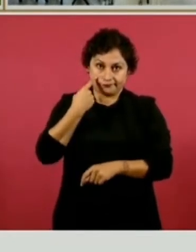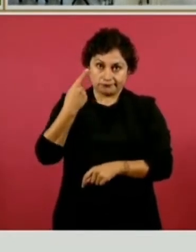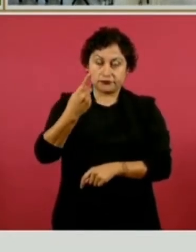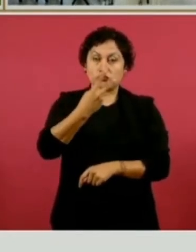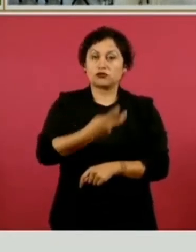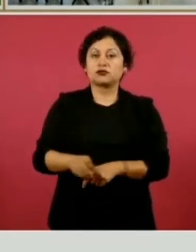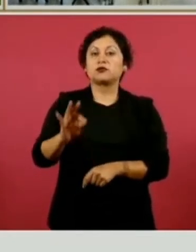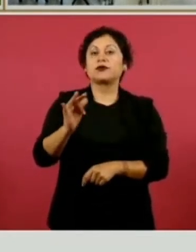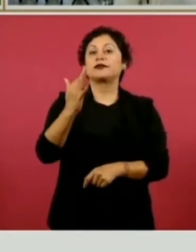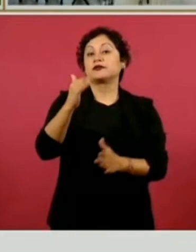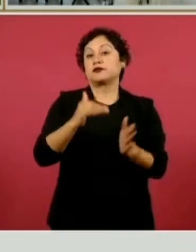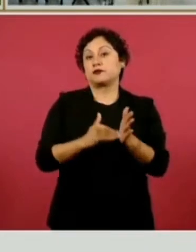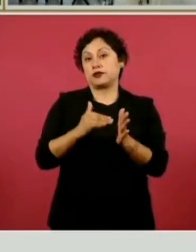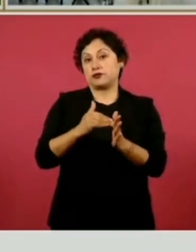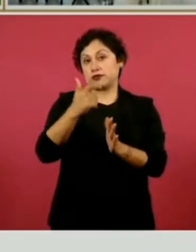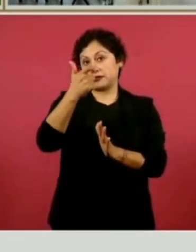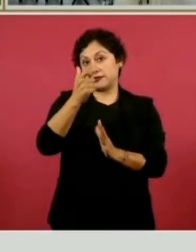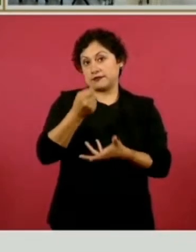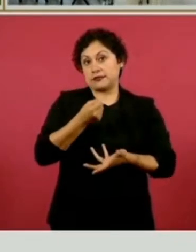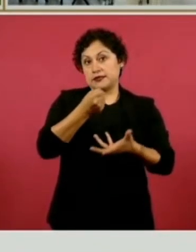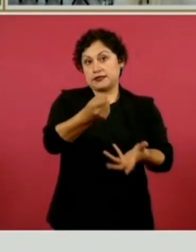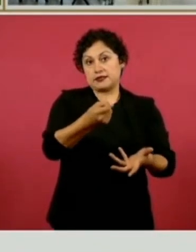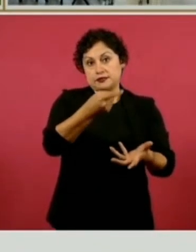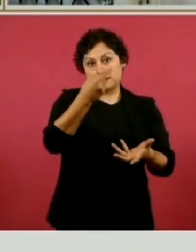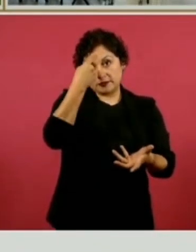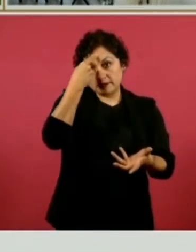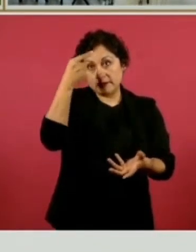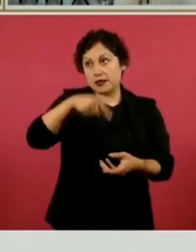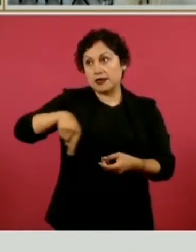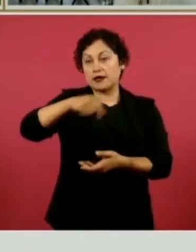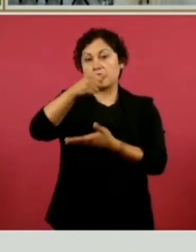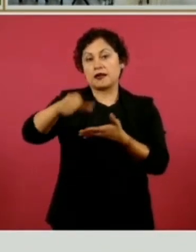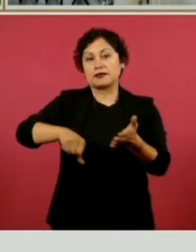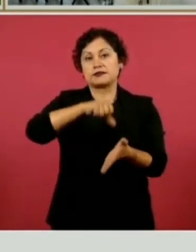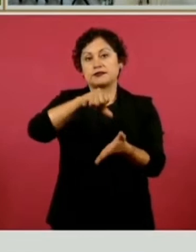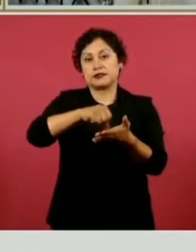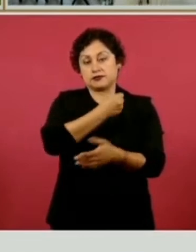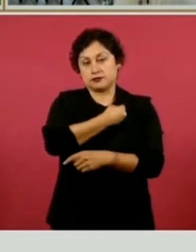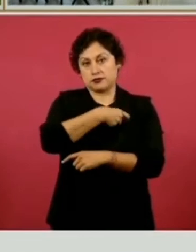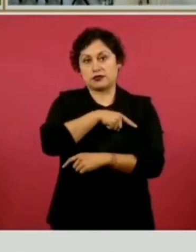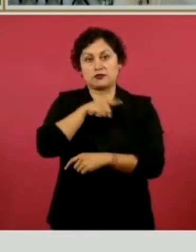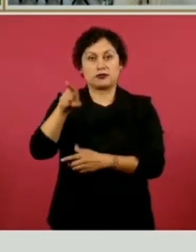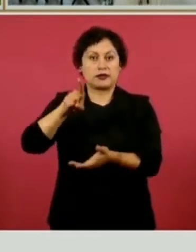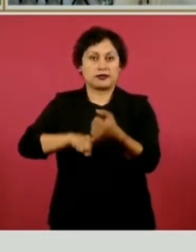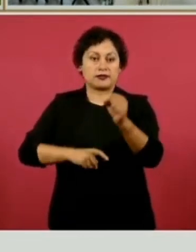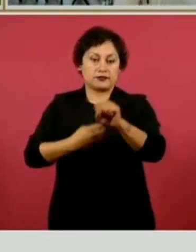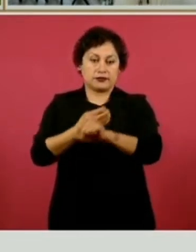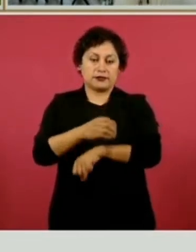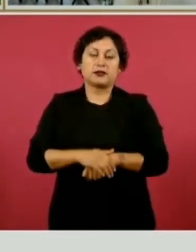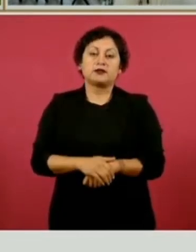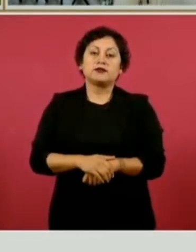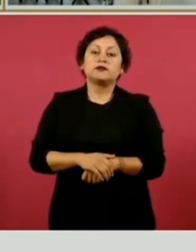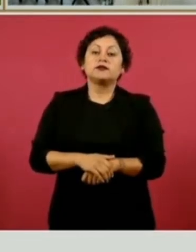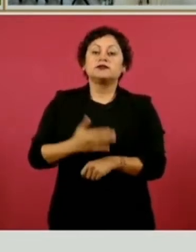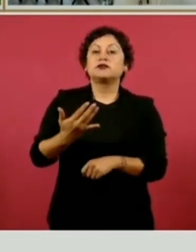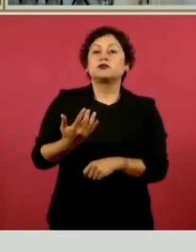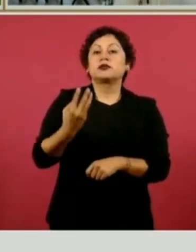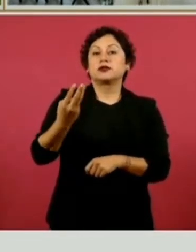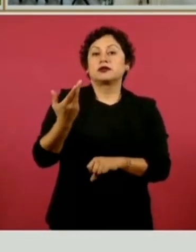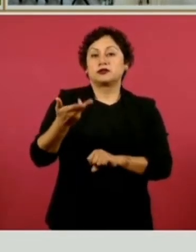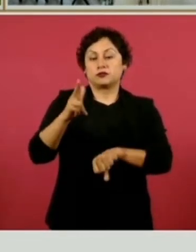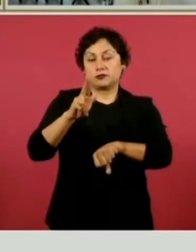pesos para estos centros de salud en el estado de Chiapas. Además, 53 hospitales que se transfirieron